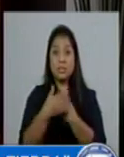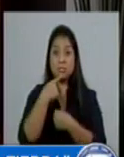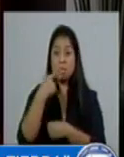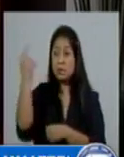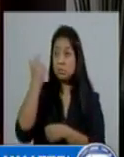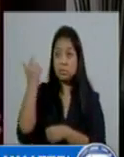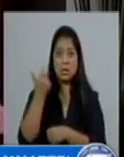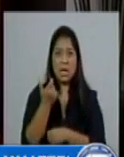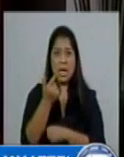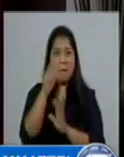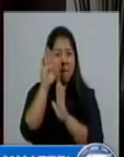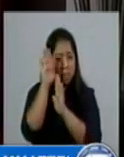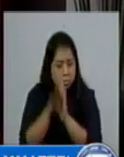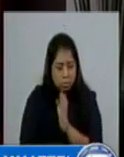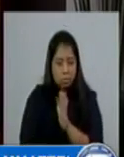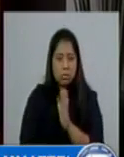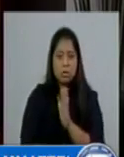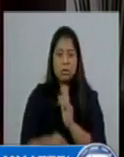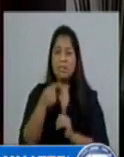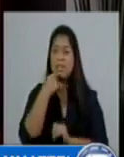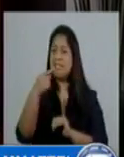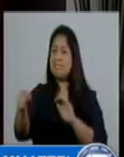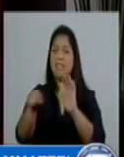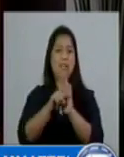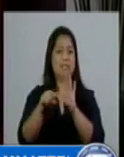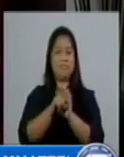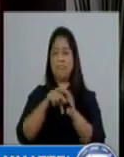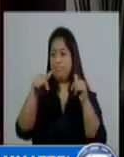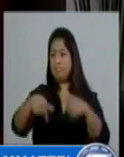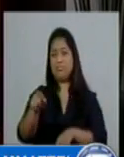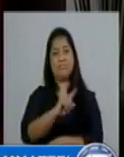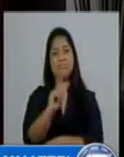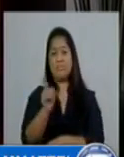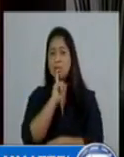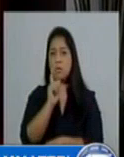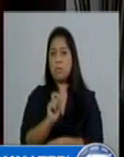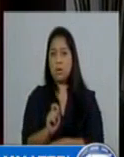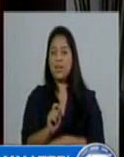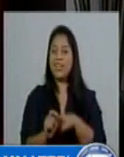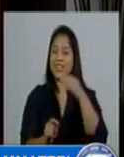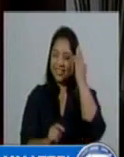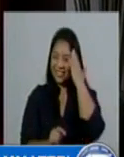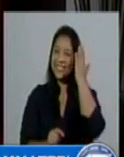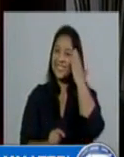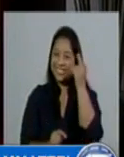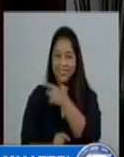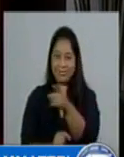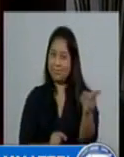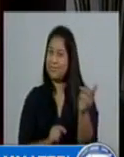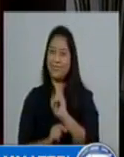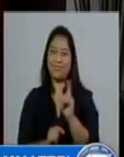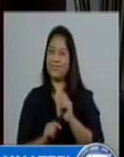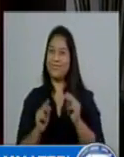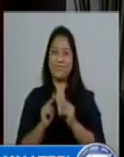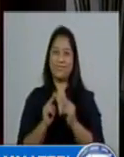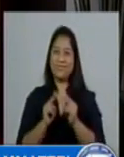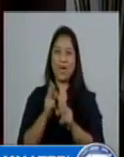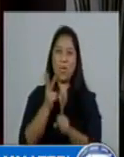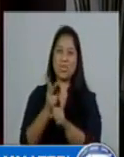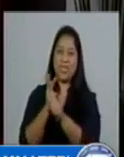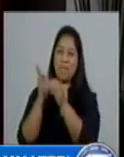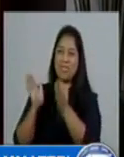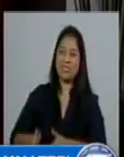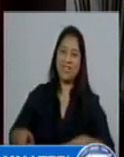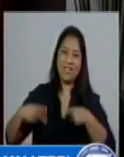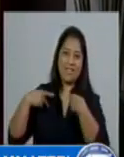panorama era dramáticamente negativo para este año? Se sabe que no conocen a nuestros compatriotas. Quienes